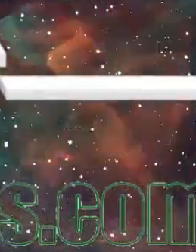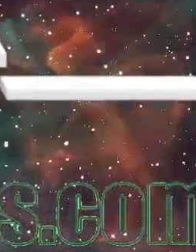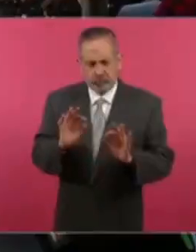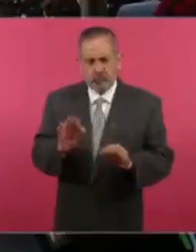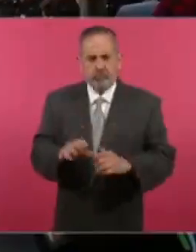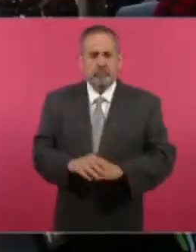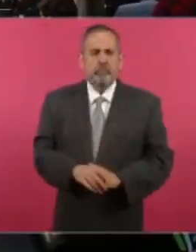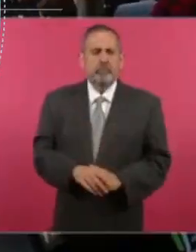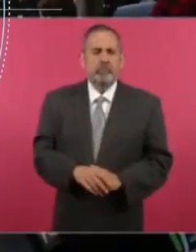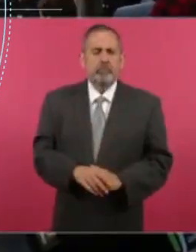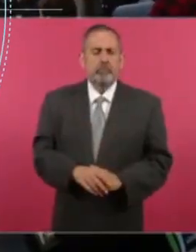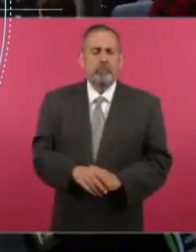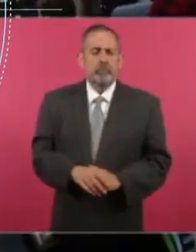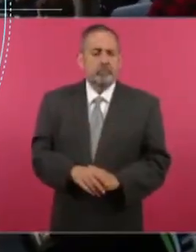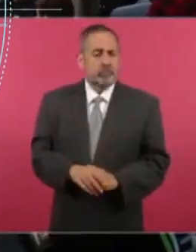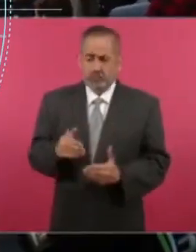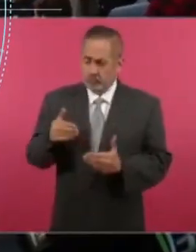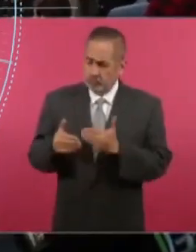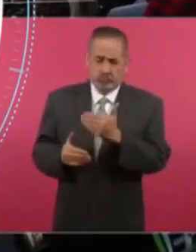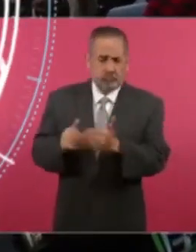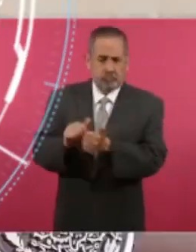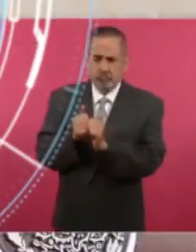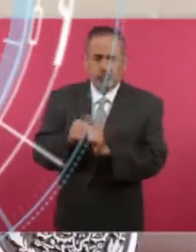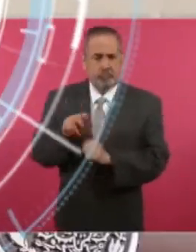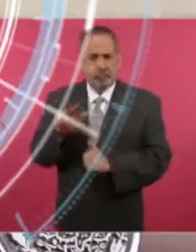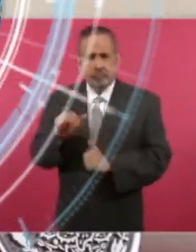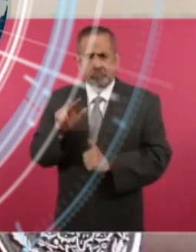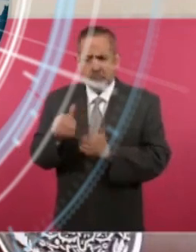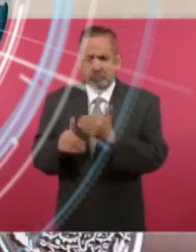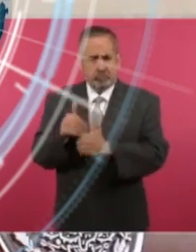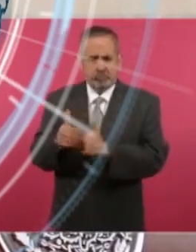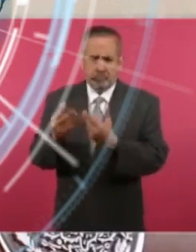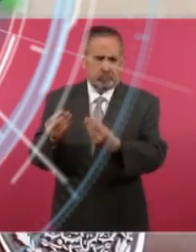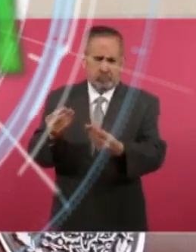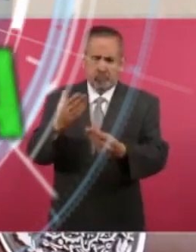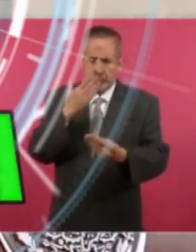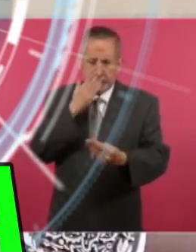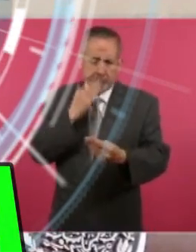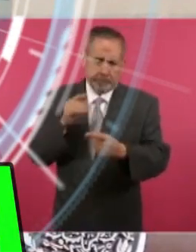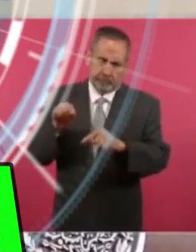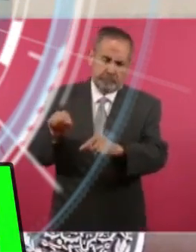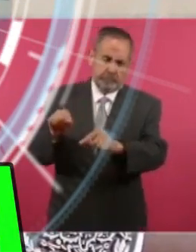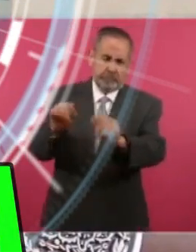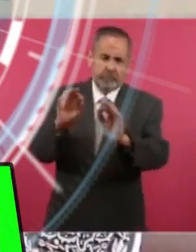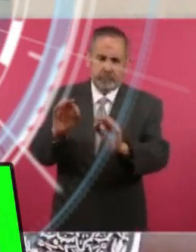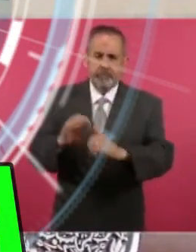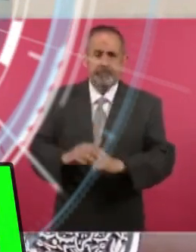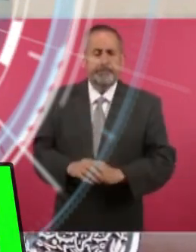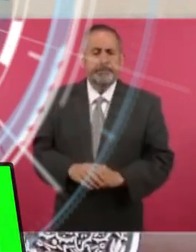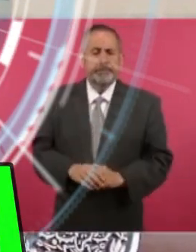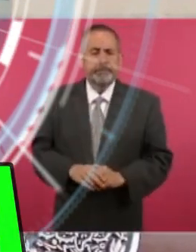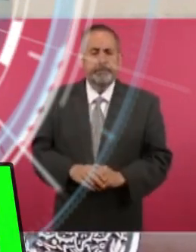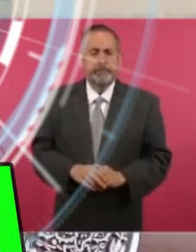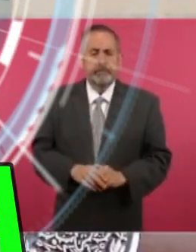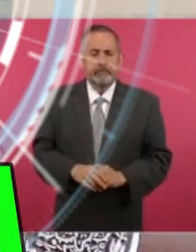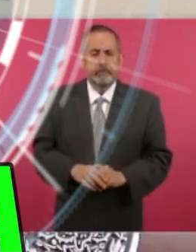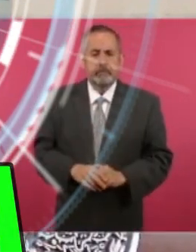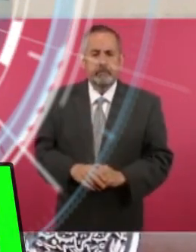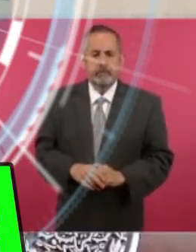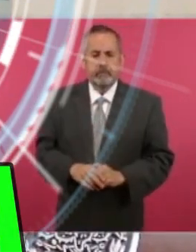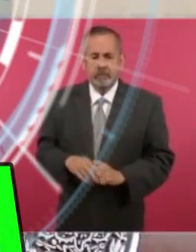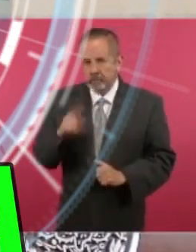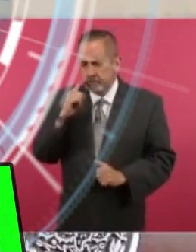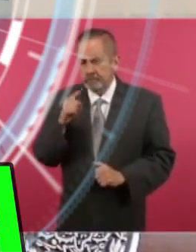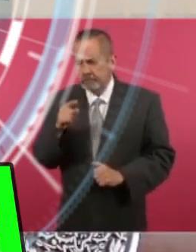Se está avanzando mucho en la